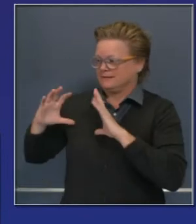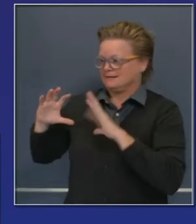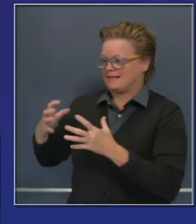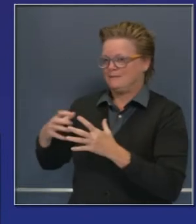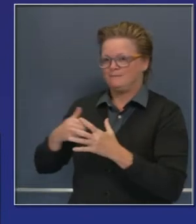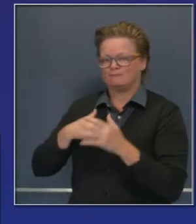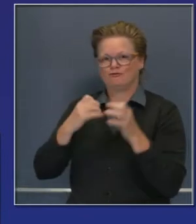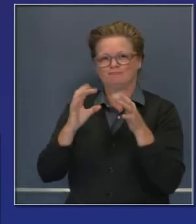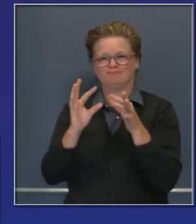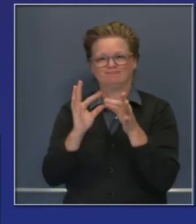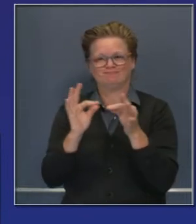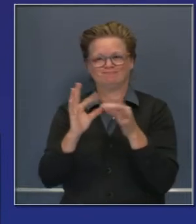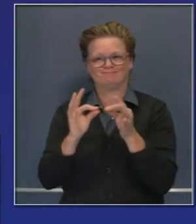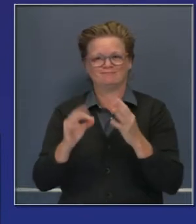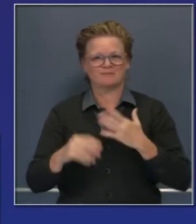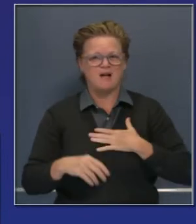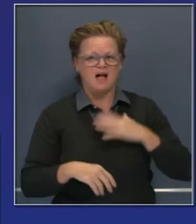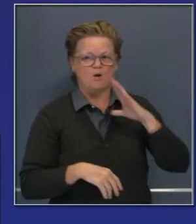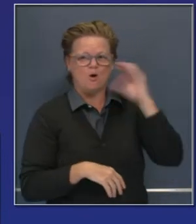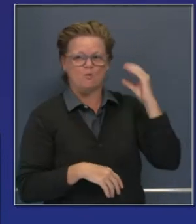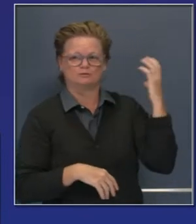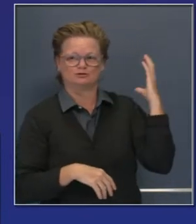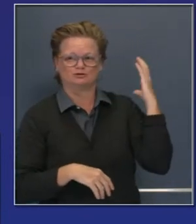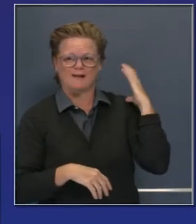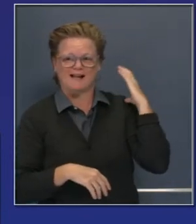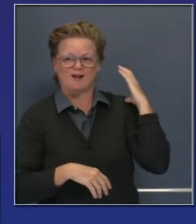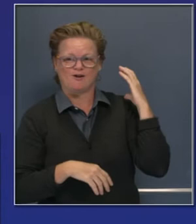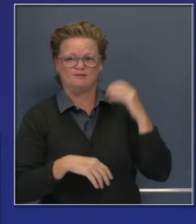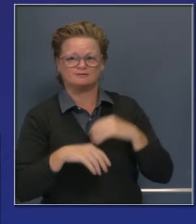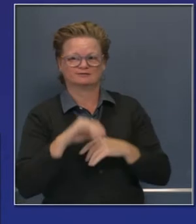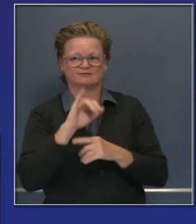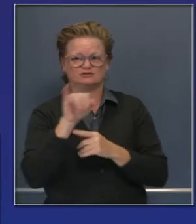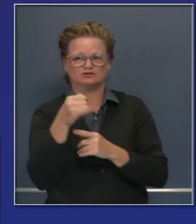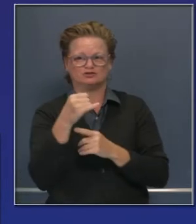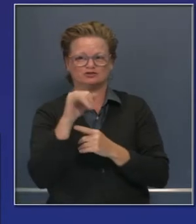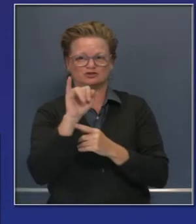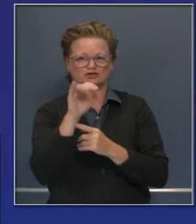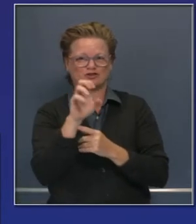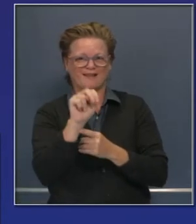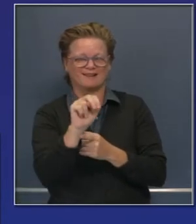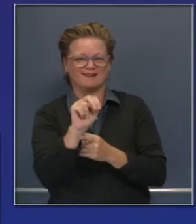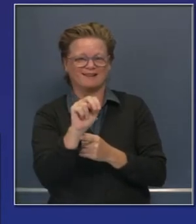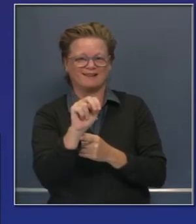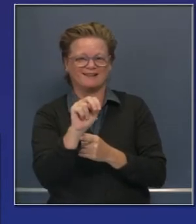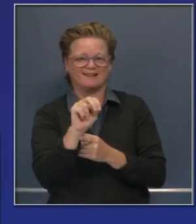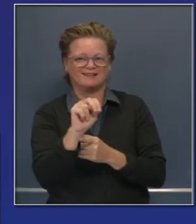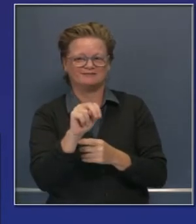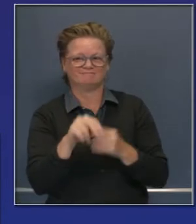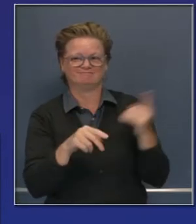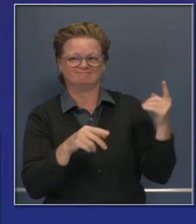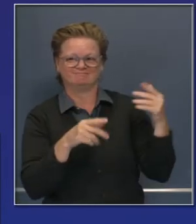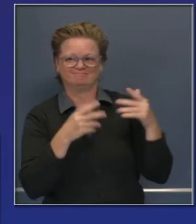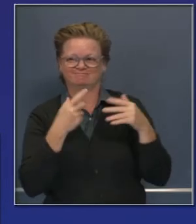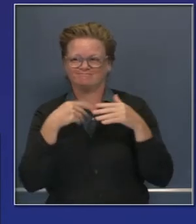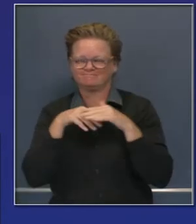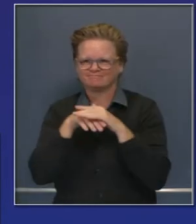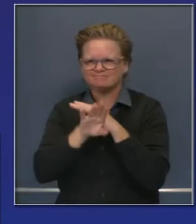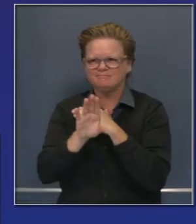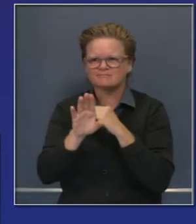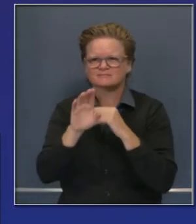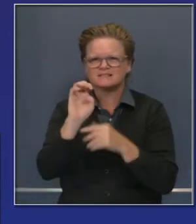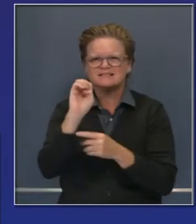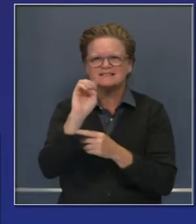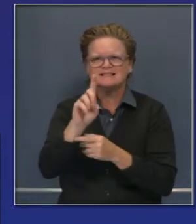maravilloso co-líder, Jim Polkak, deseamos dar las gracias al gobernador por darnos la